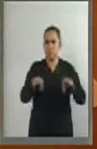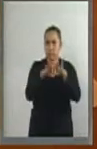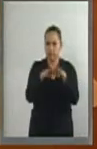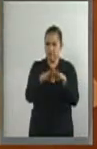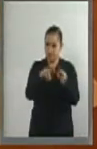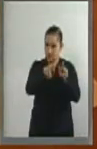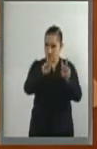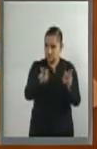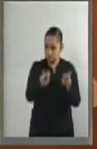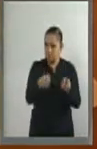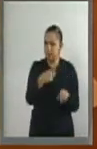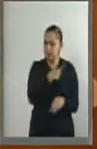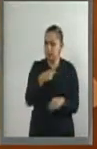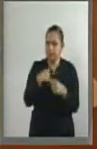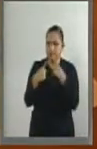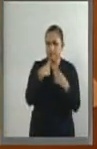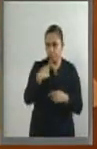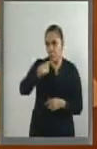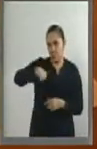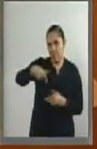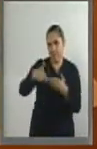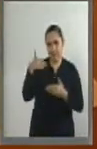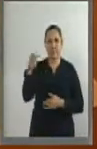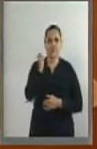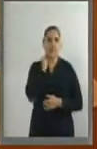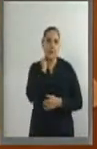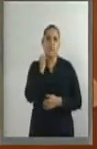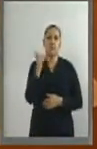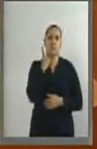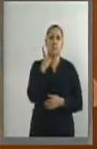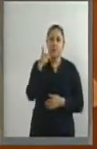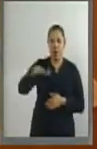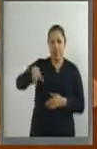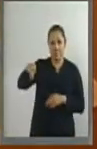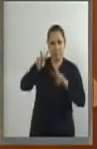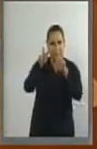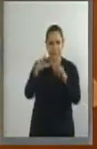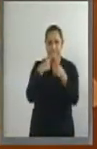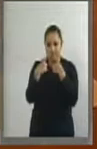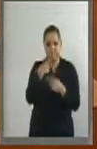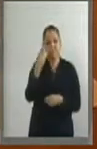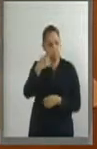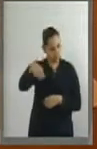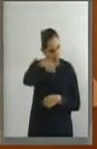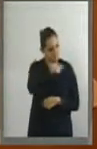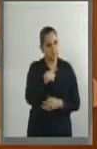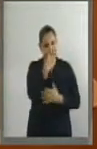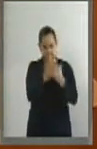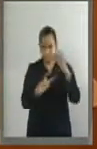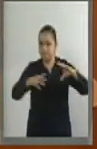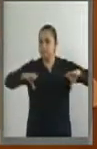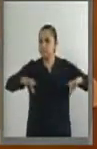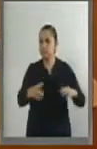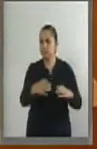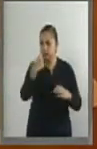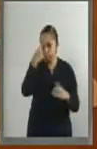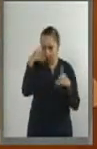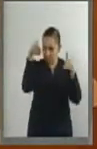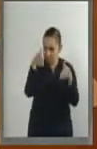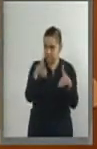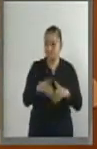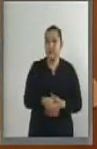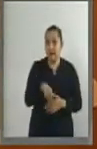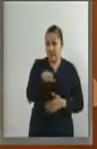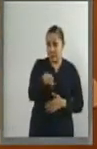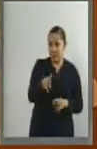planteamos tanto senadores como diputados. Y es el tema del siglo XXI, que será